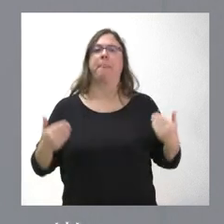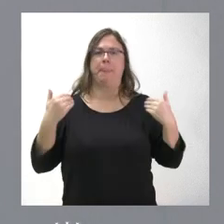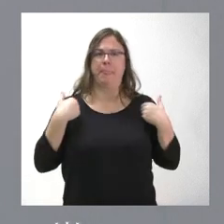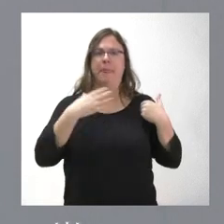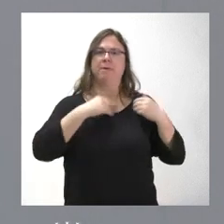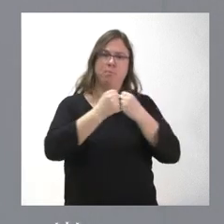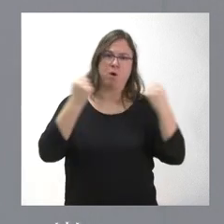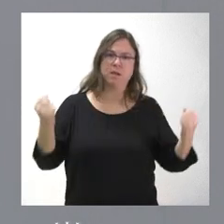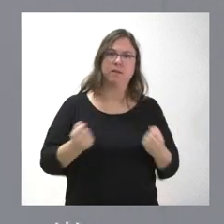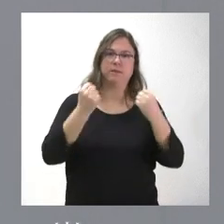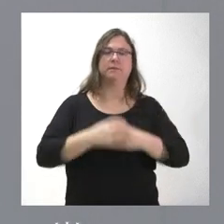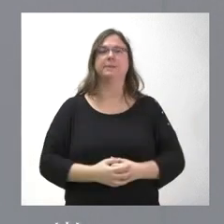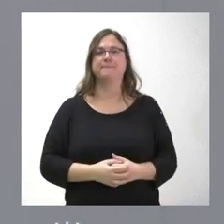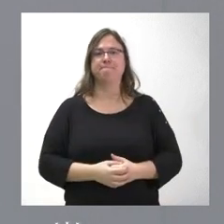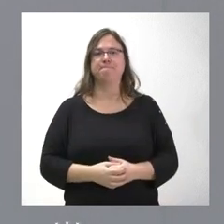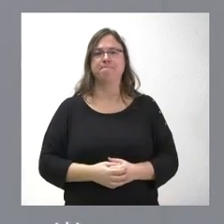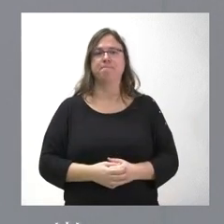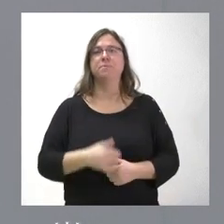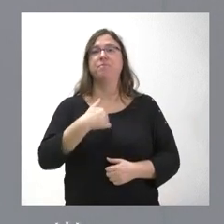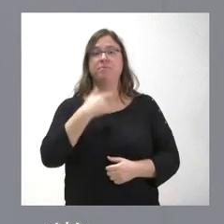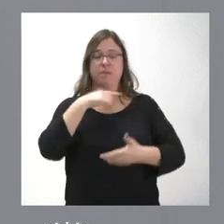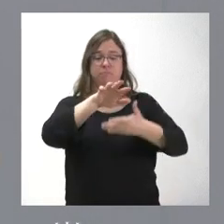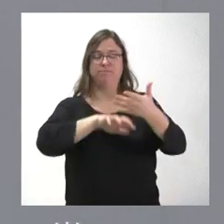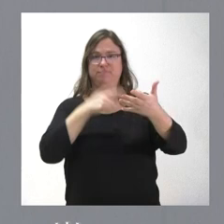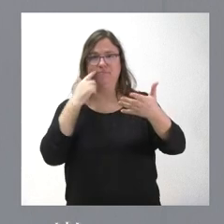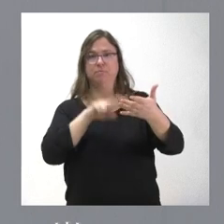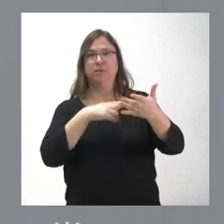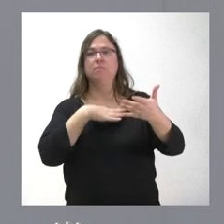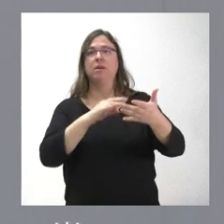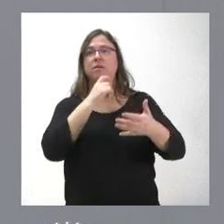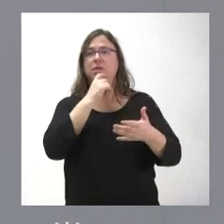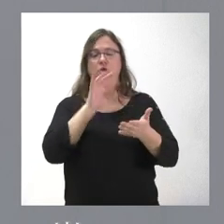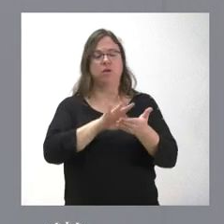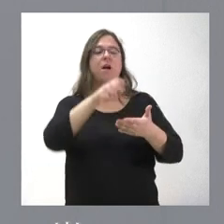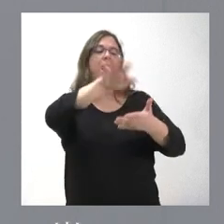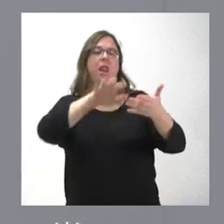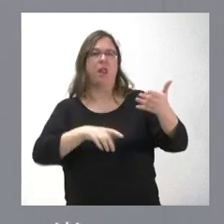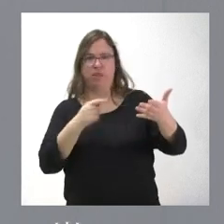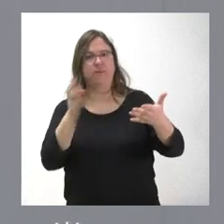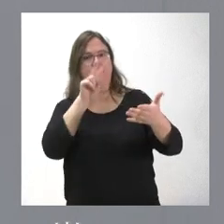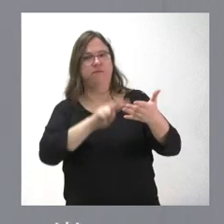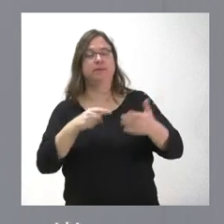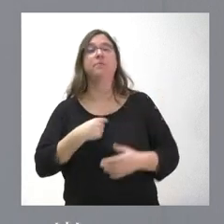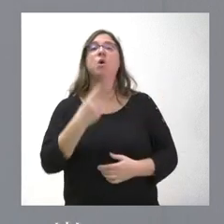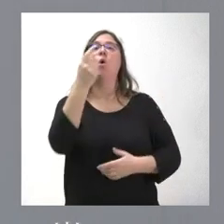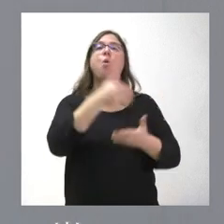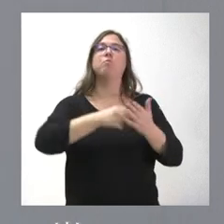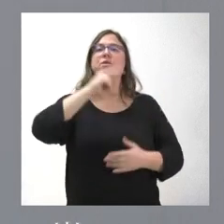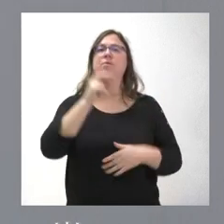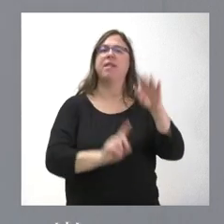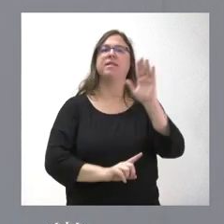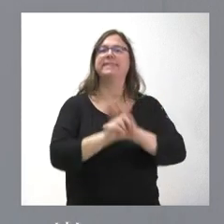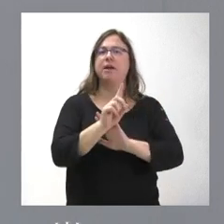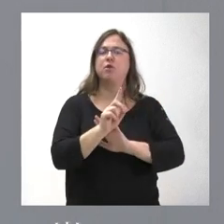actuaciones. Les viene la nota de prensa y, por tanto, yo no paso a relatarlas. Un millón de euros para el desarrollo